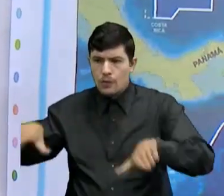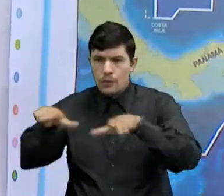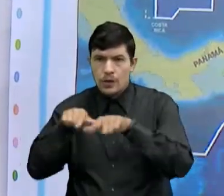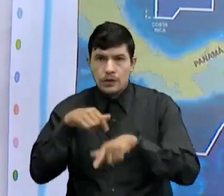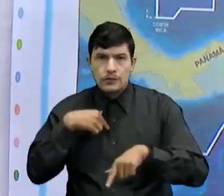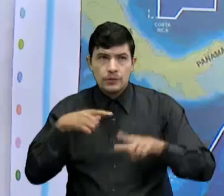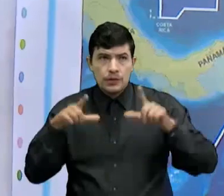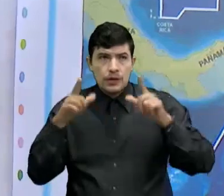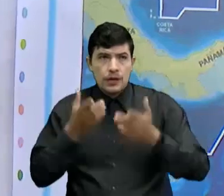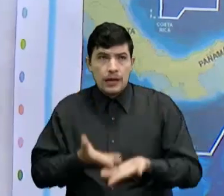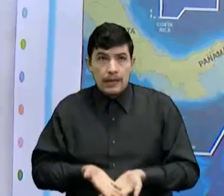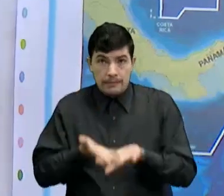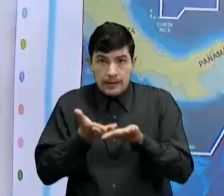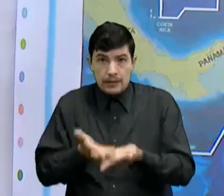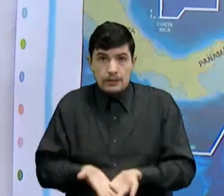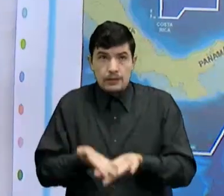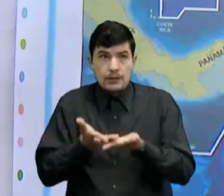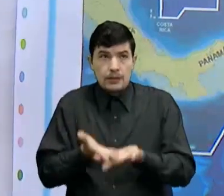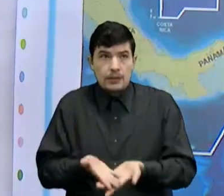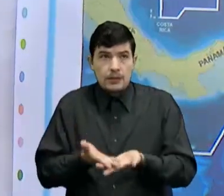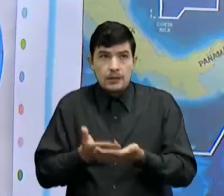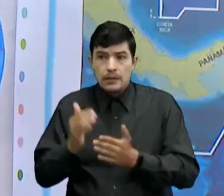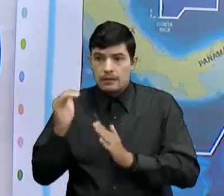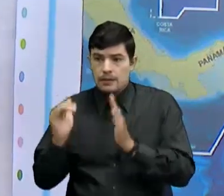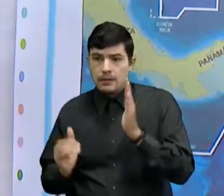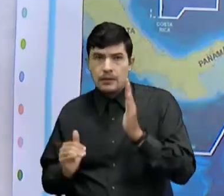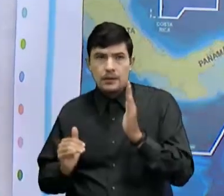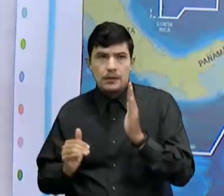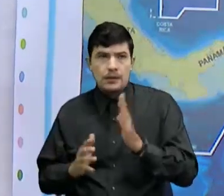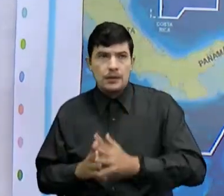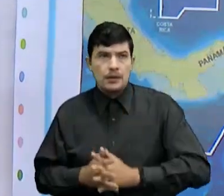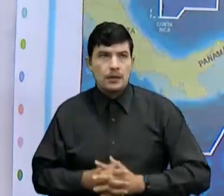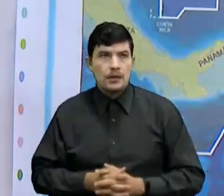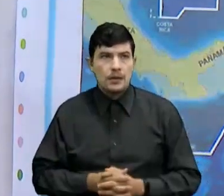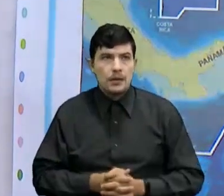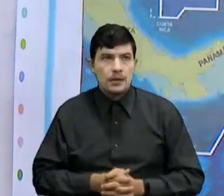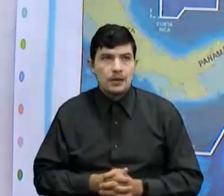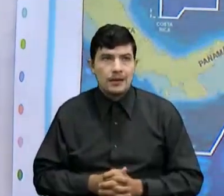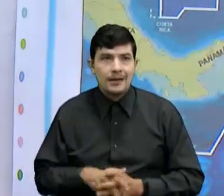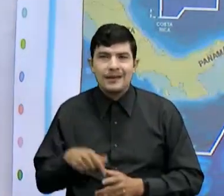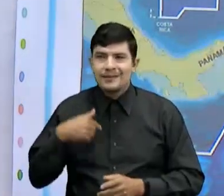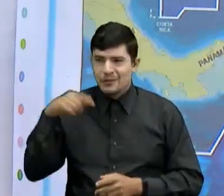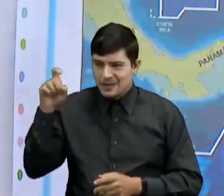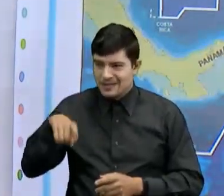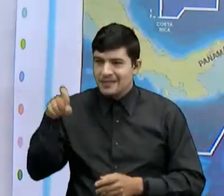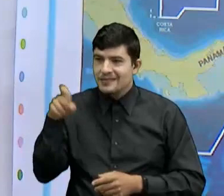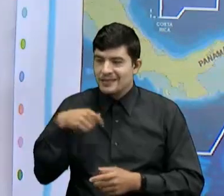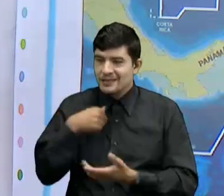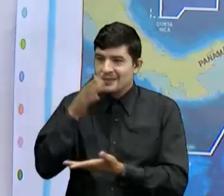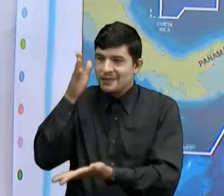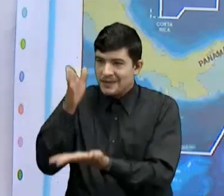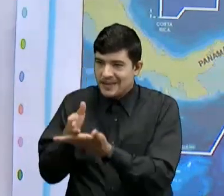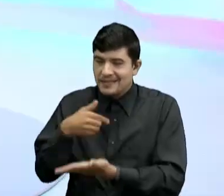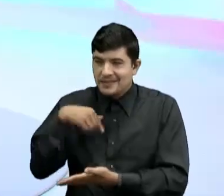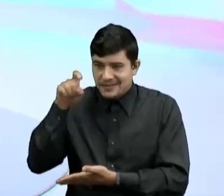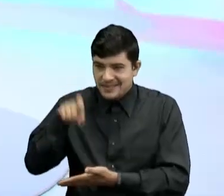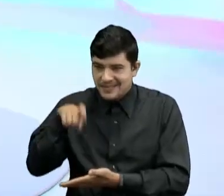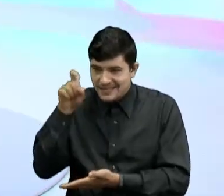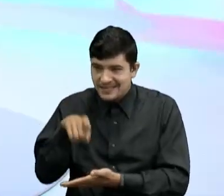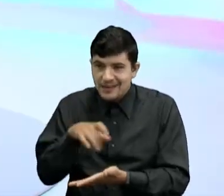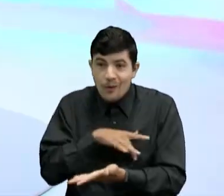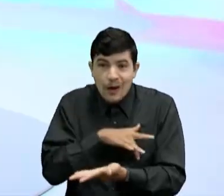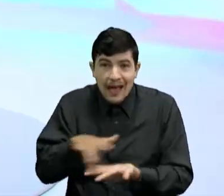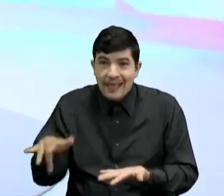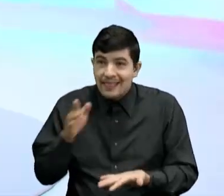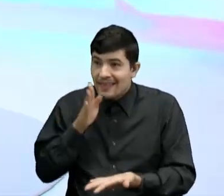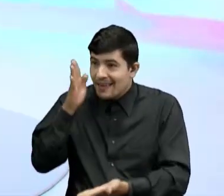toma el peso Y resulta que pesa menos Por lo que queda No, necesito Yo necesito ir allá Necesito volver Necesito urgente